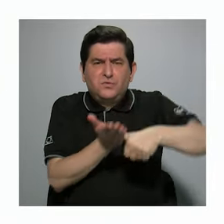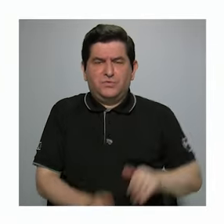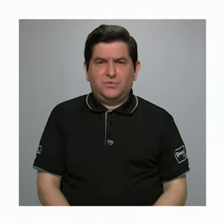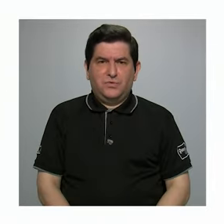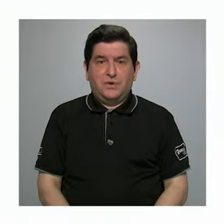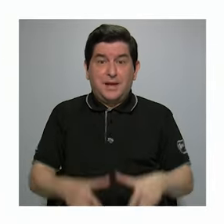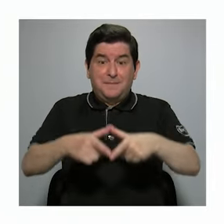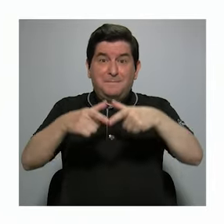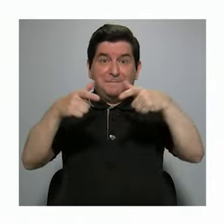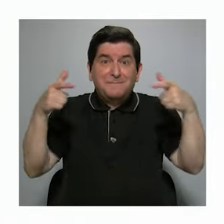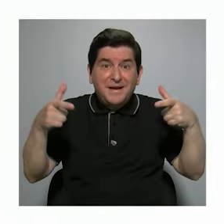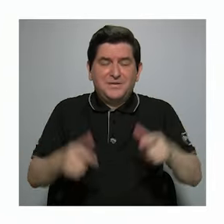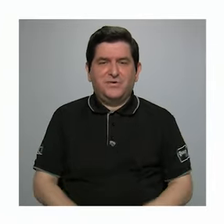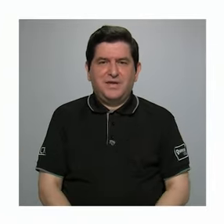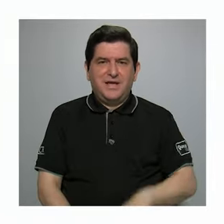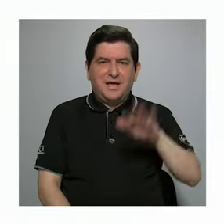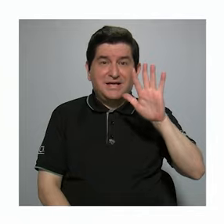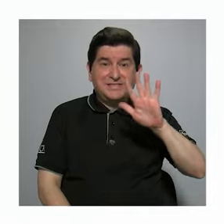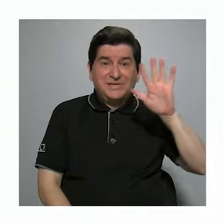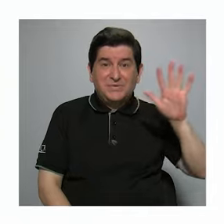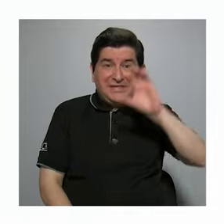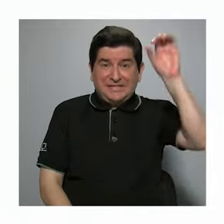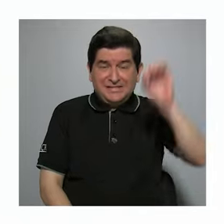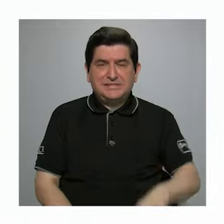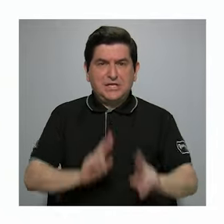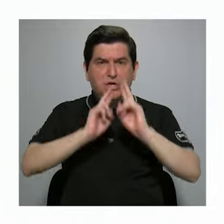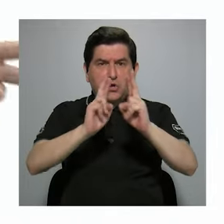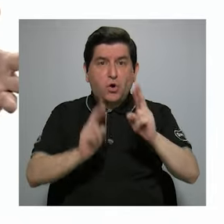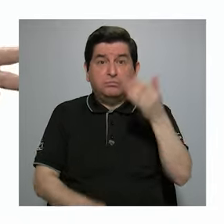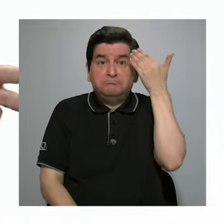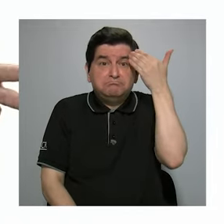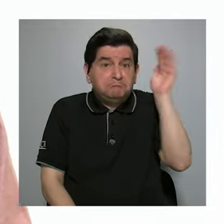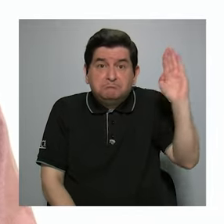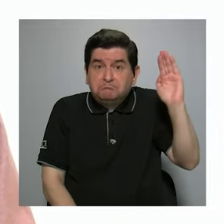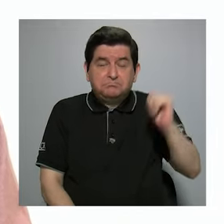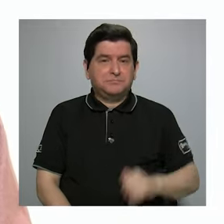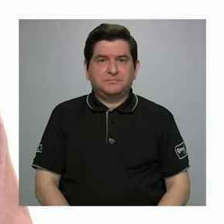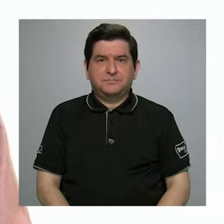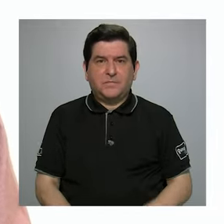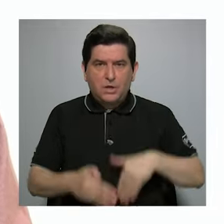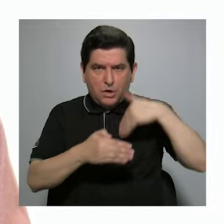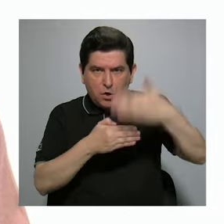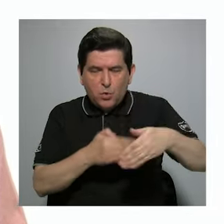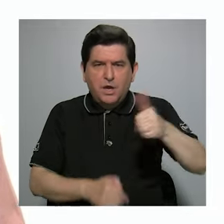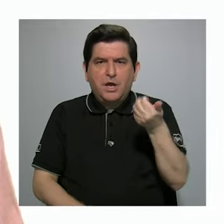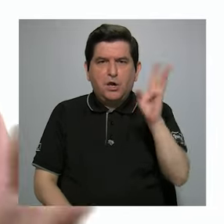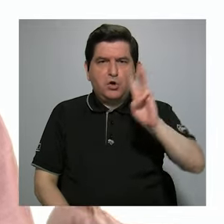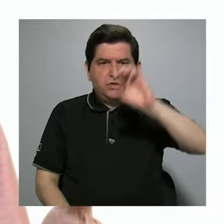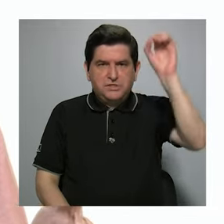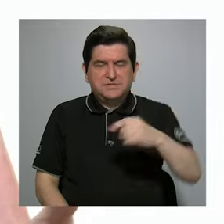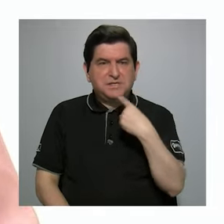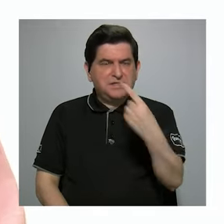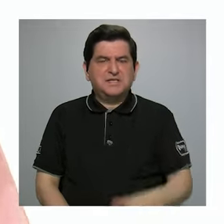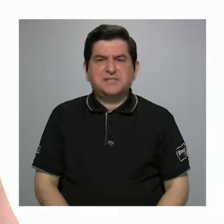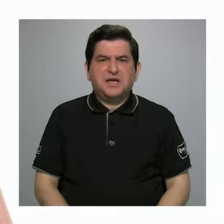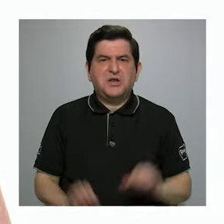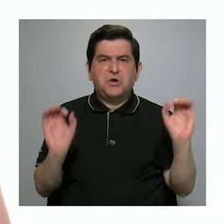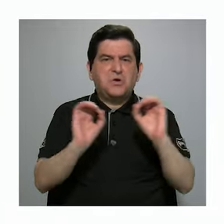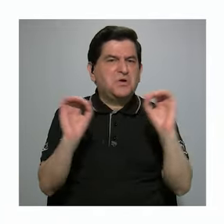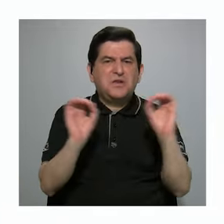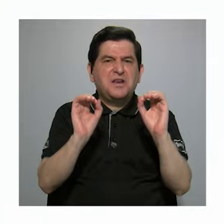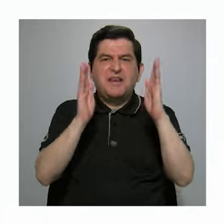La mayoría, un 55%, respondió no sé, seguido de un 16% que respondió